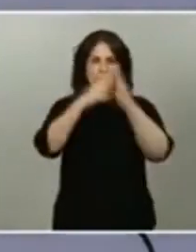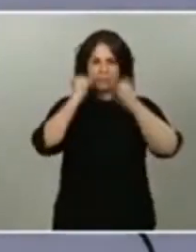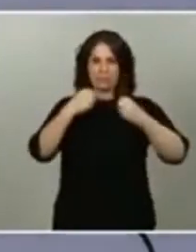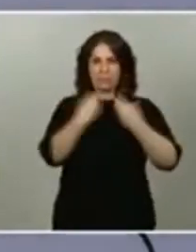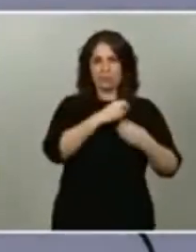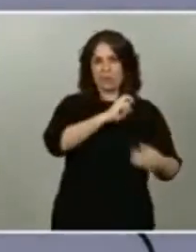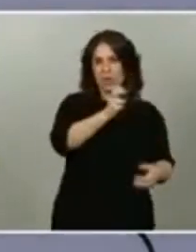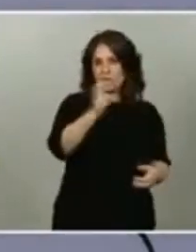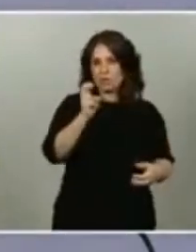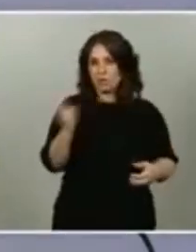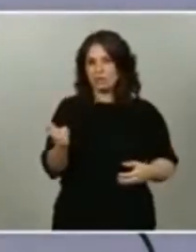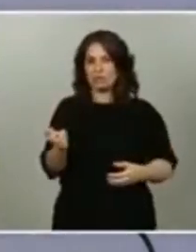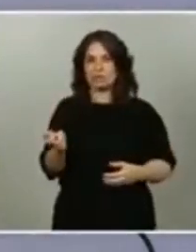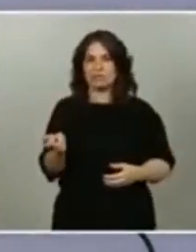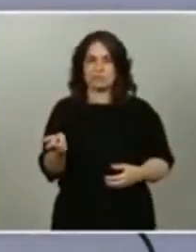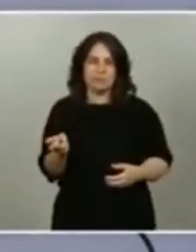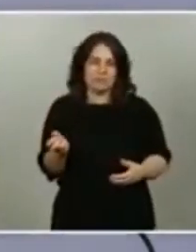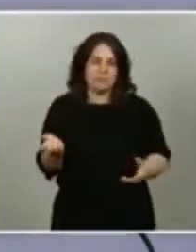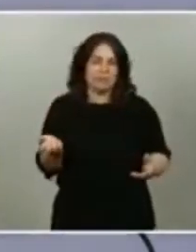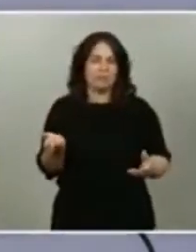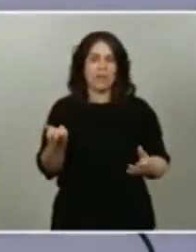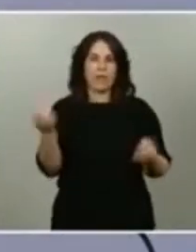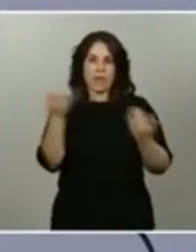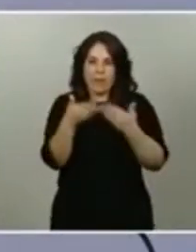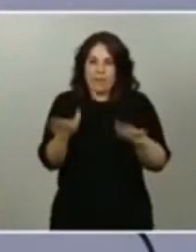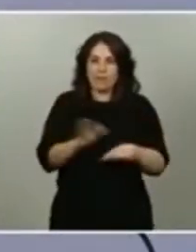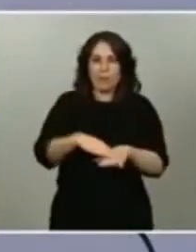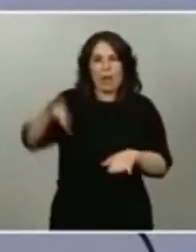a que las demás nos den su opinión expresen